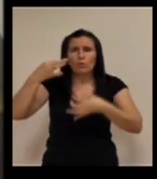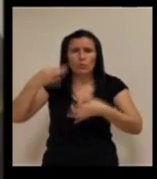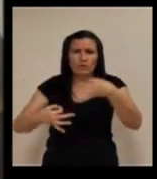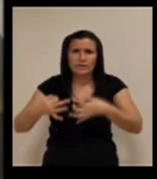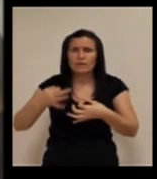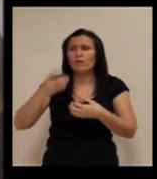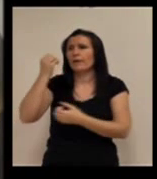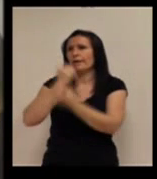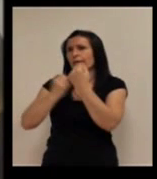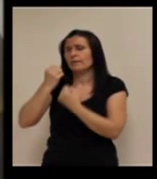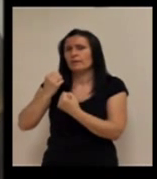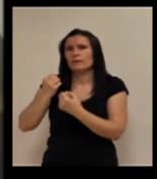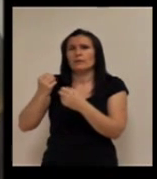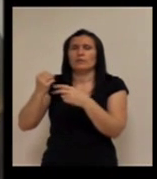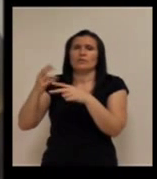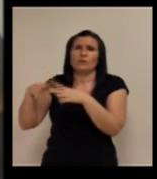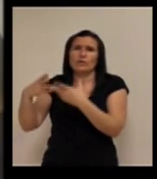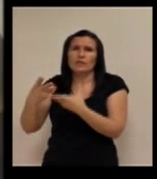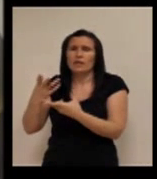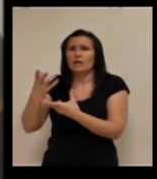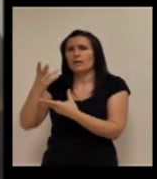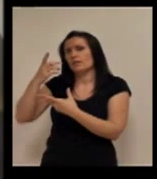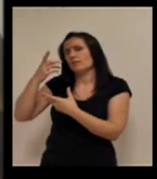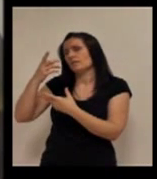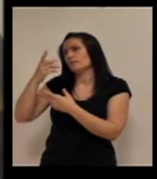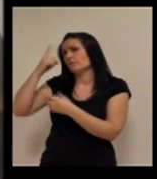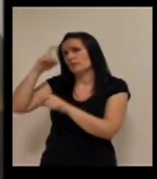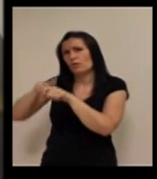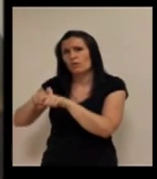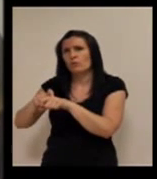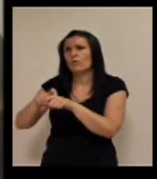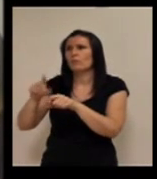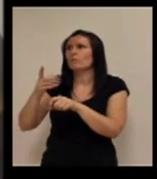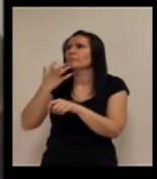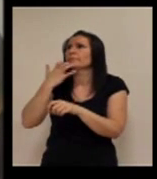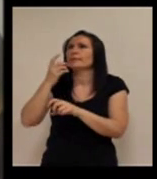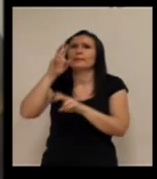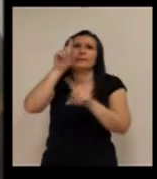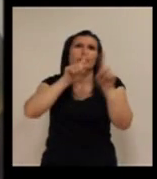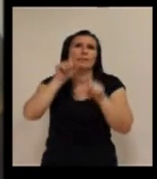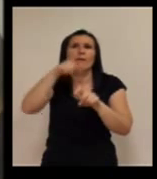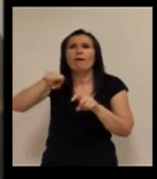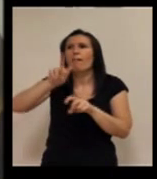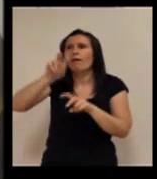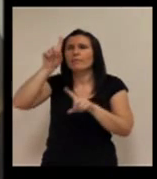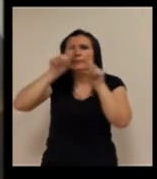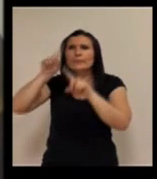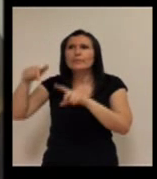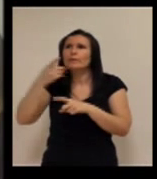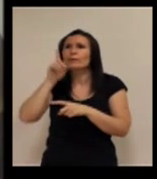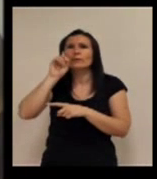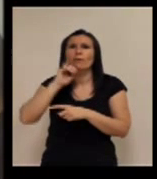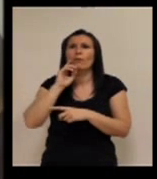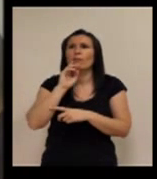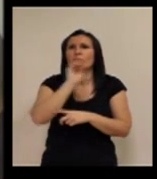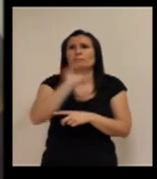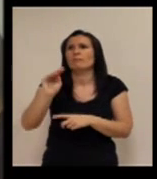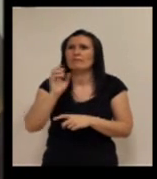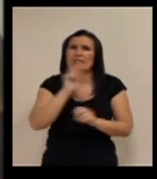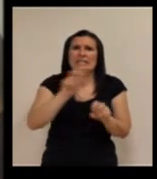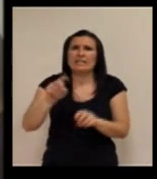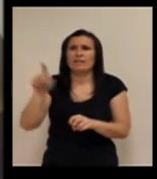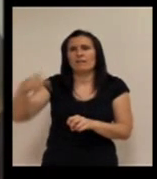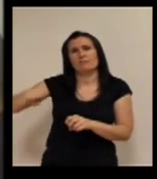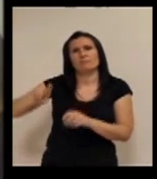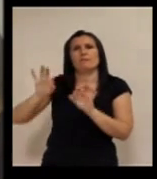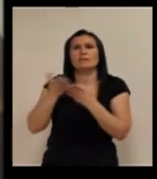de tipo económico, asesoramiento social y psicológico, para aquellos temas que les preocupan en su día a día y que no saben muy bien dónde dirigirse, todo